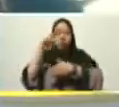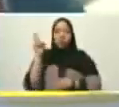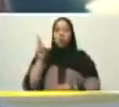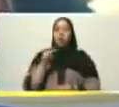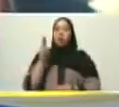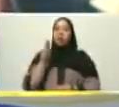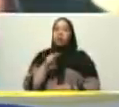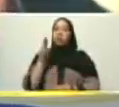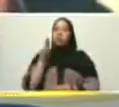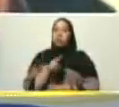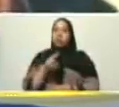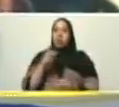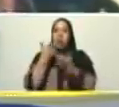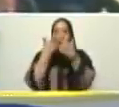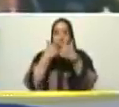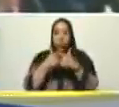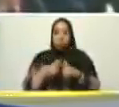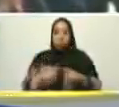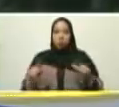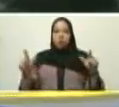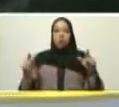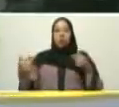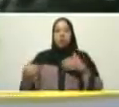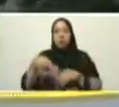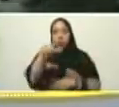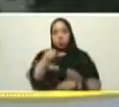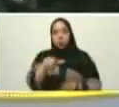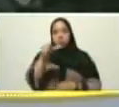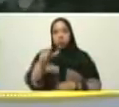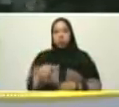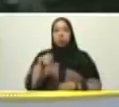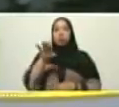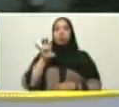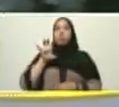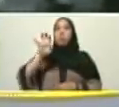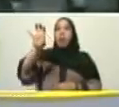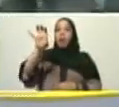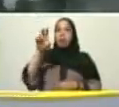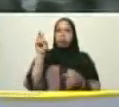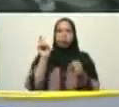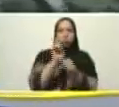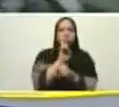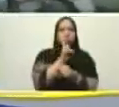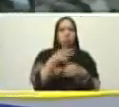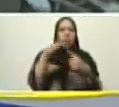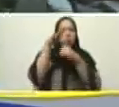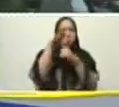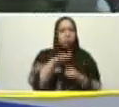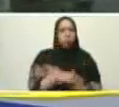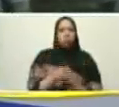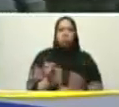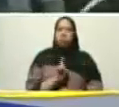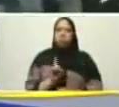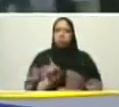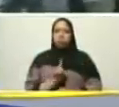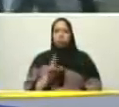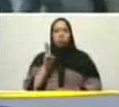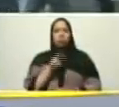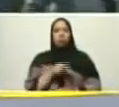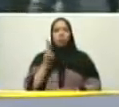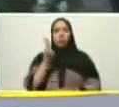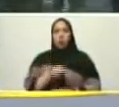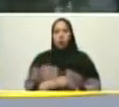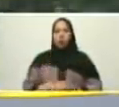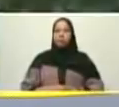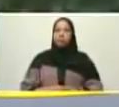la independencia de una provincia o de un país aparte. Nunca tuvo una